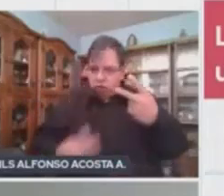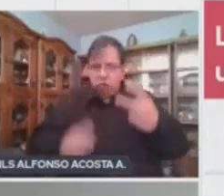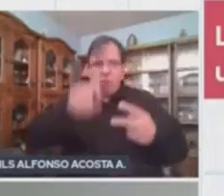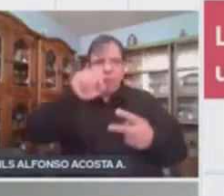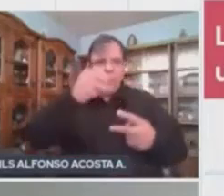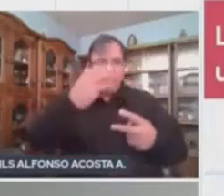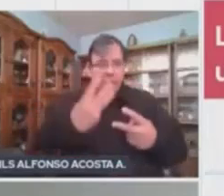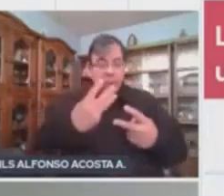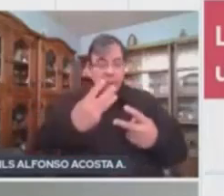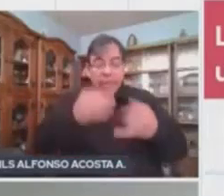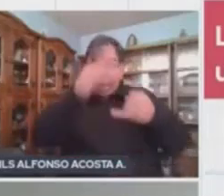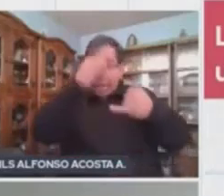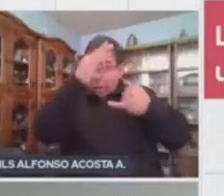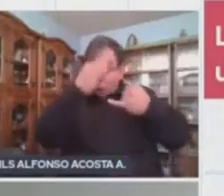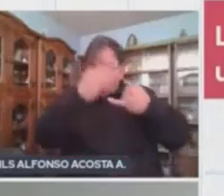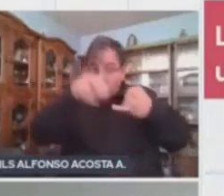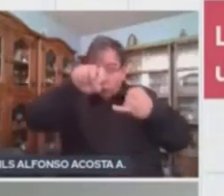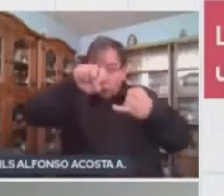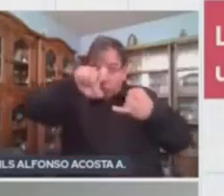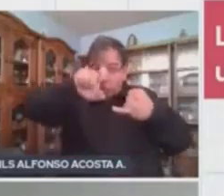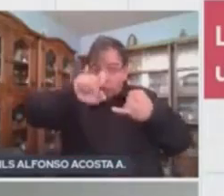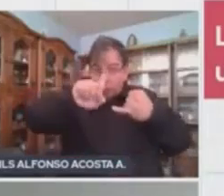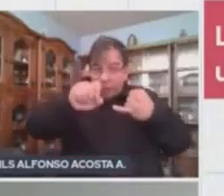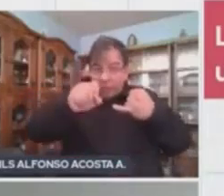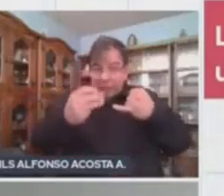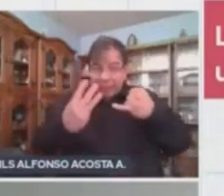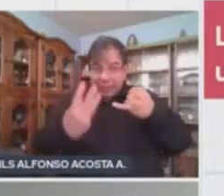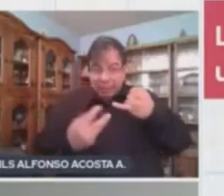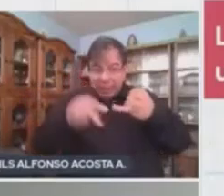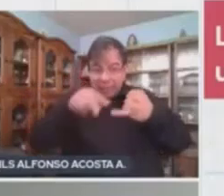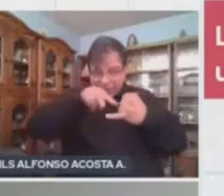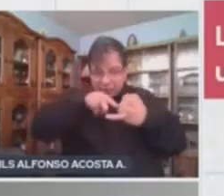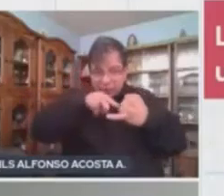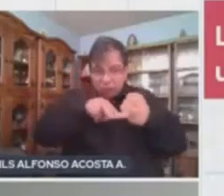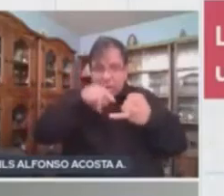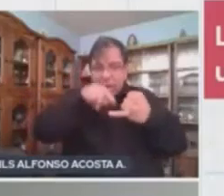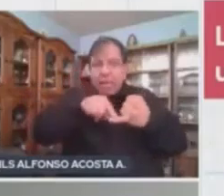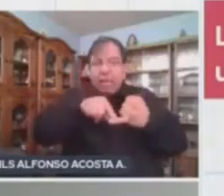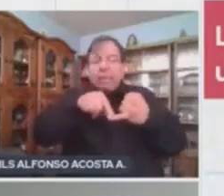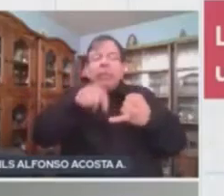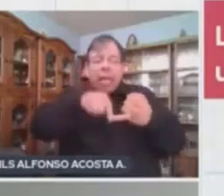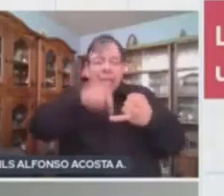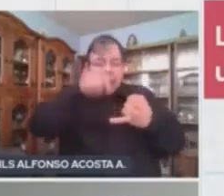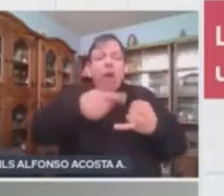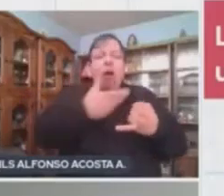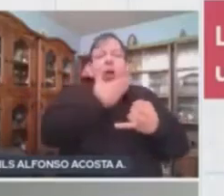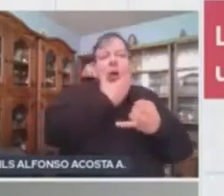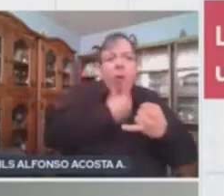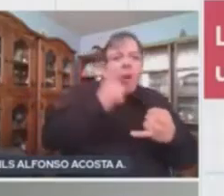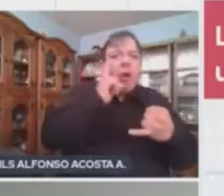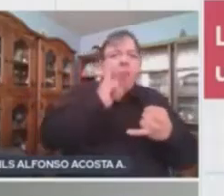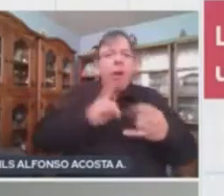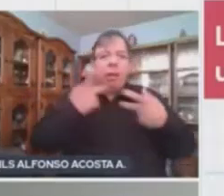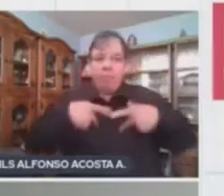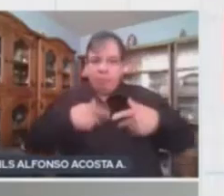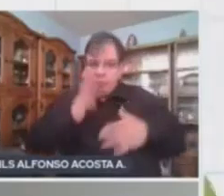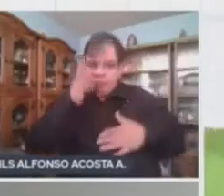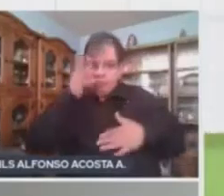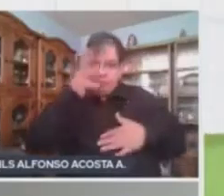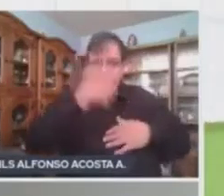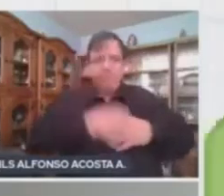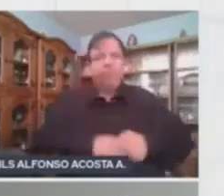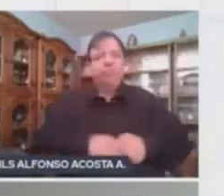determinar el sexo en un individuo. Ahora, vamos a analizar las posibles respuestas.